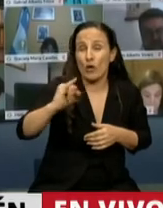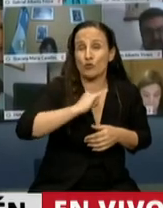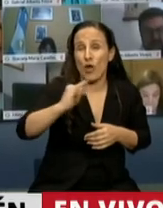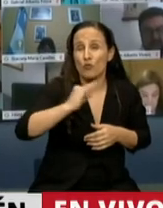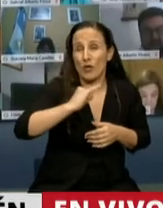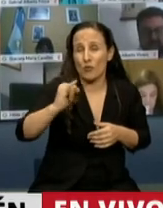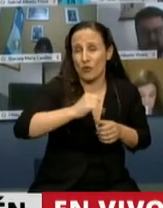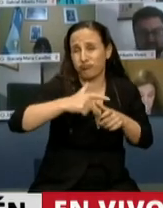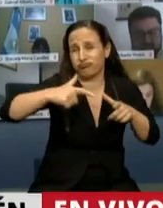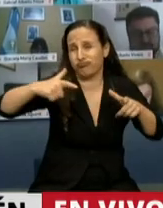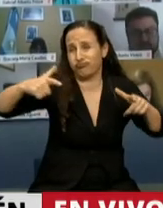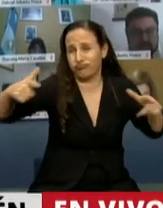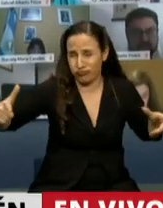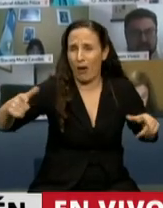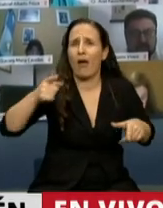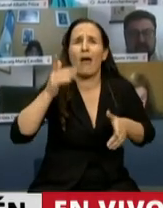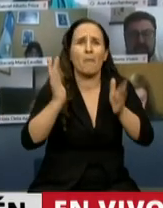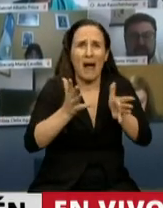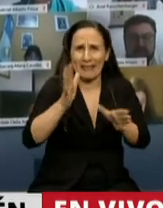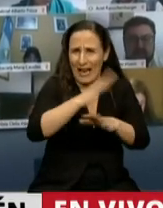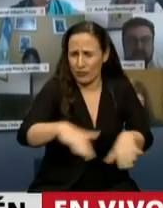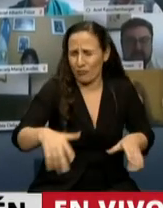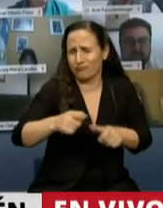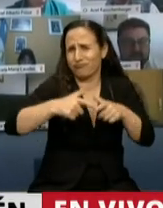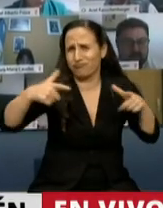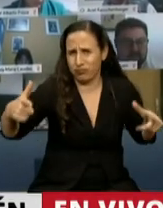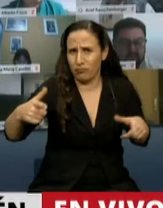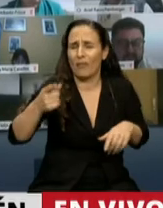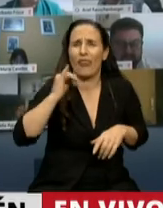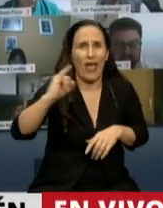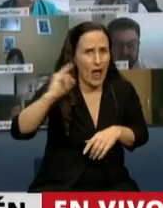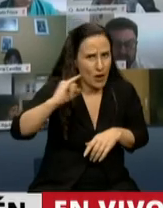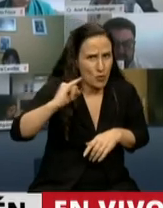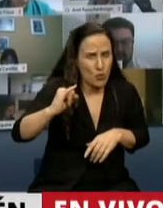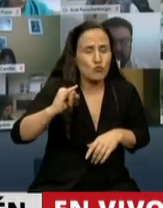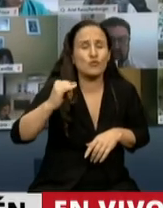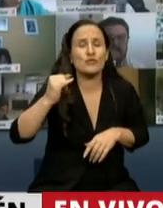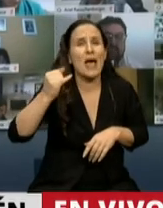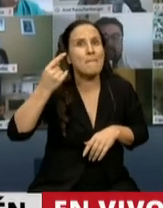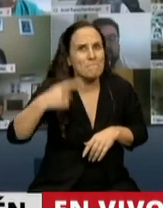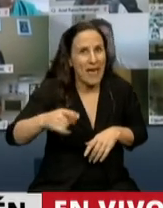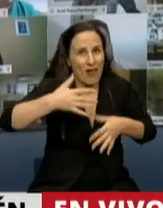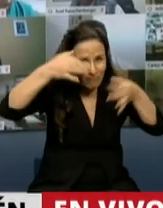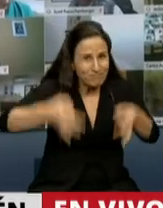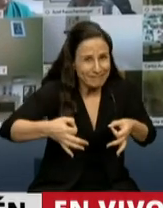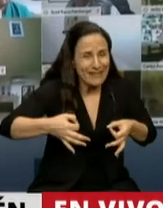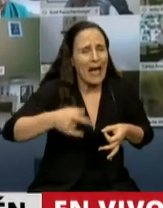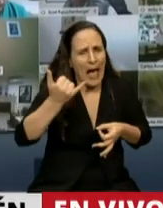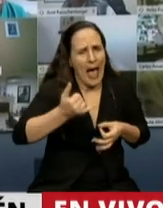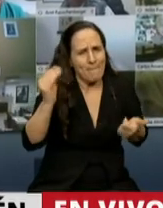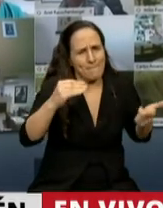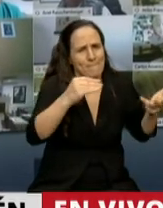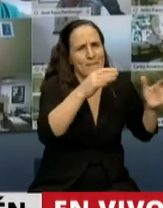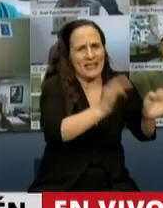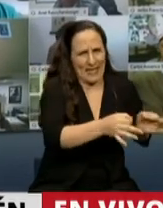familiar y maltrato infantil, esos casos lamentablemente constituyen solo una pequeña parte del total de episodios reales.